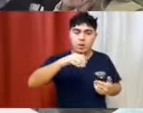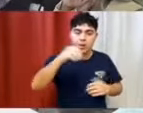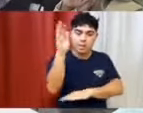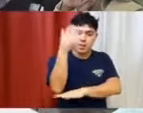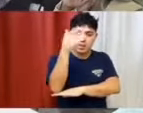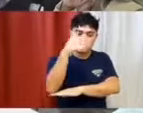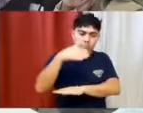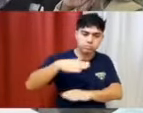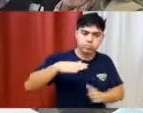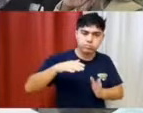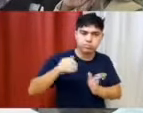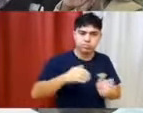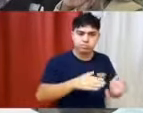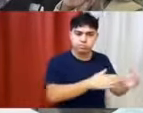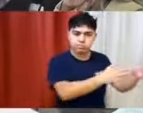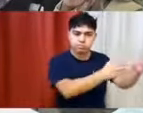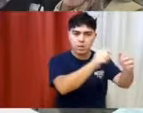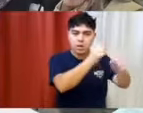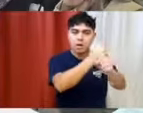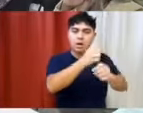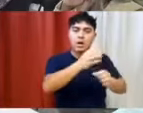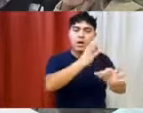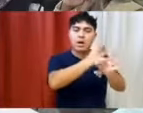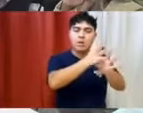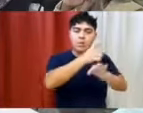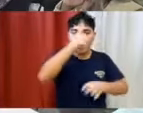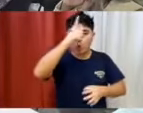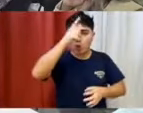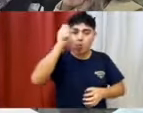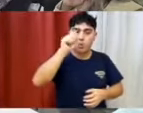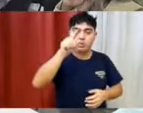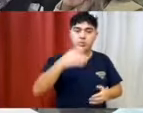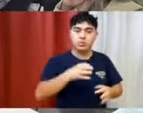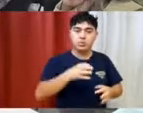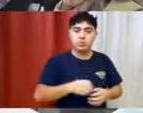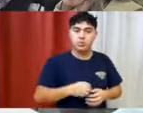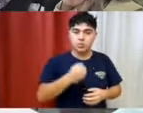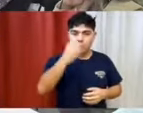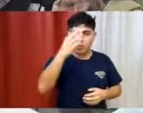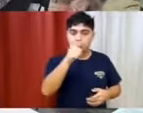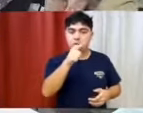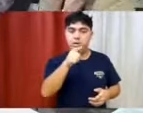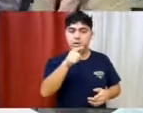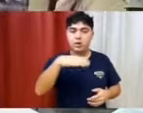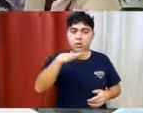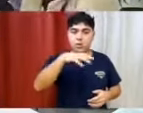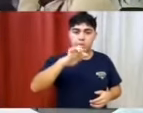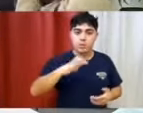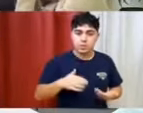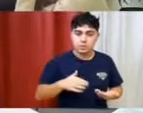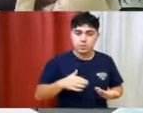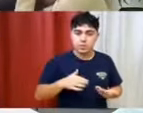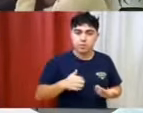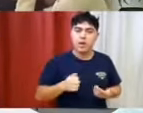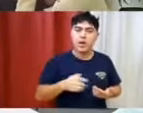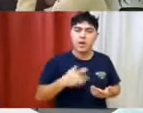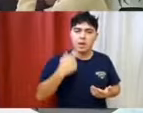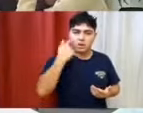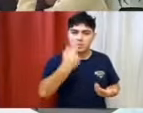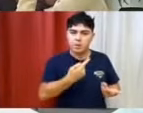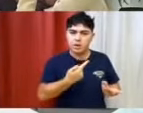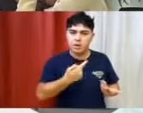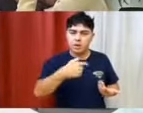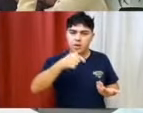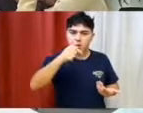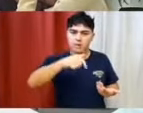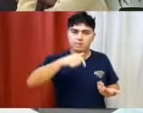Banderas, hasta la curva del ingreso al Centro de Formación y Capacitación Policial de la Ciudad de Plaza Huíncul, y considerando que